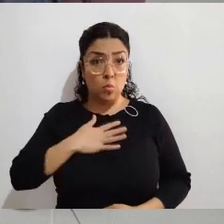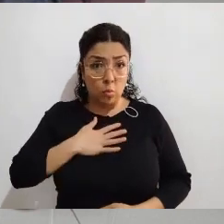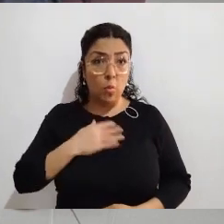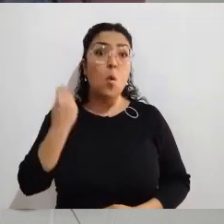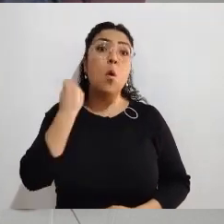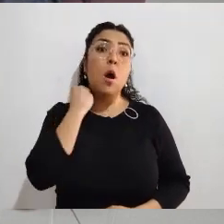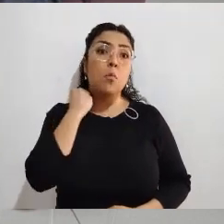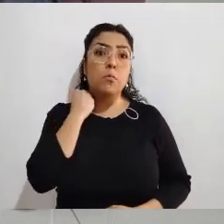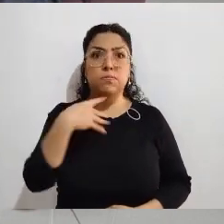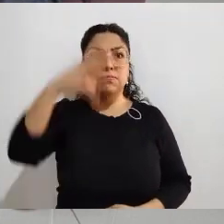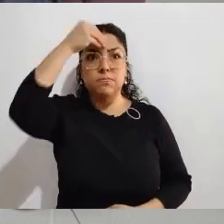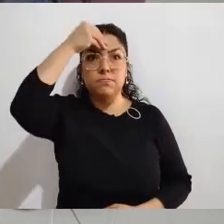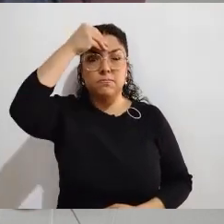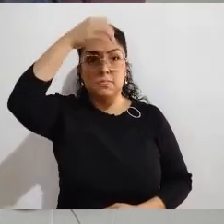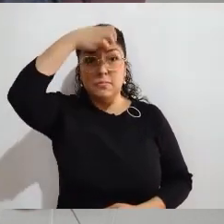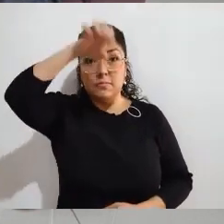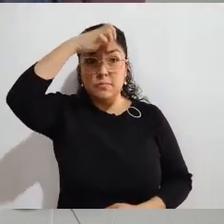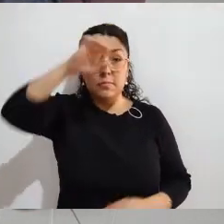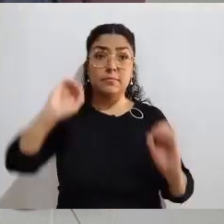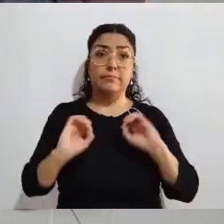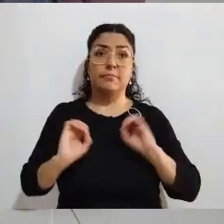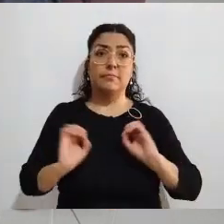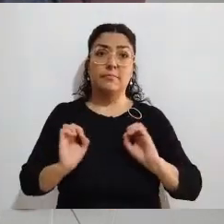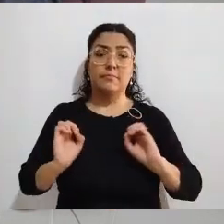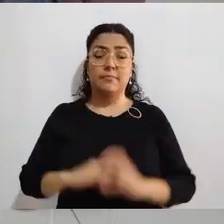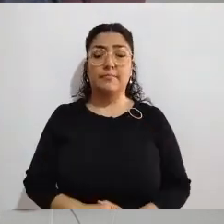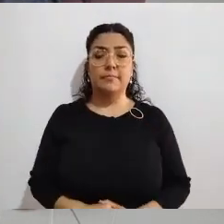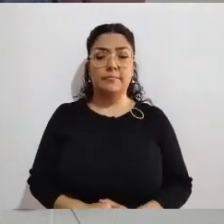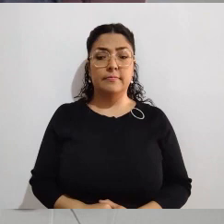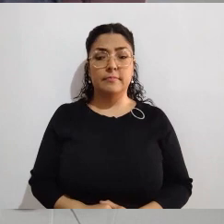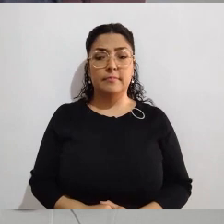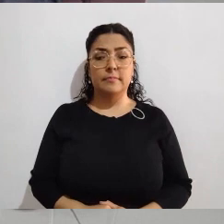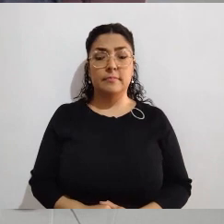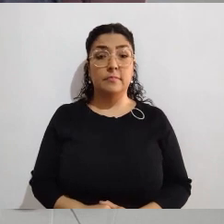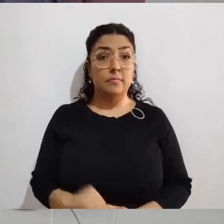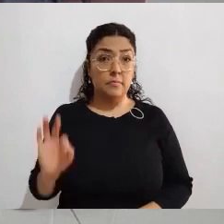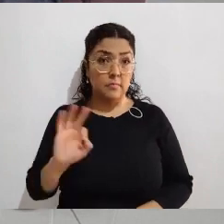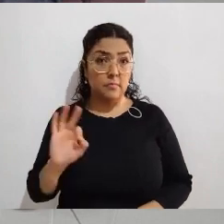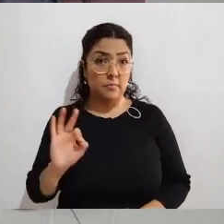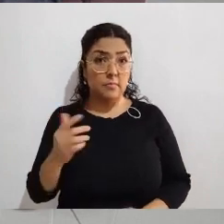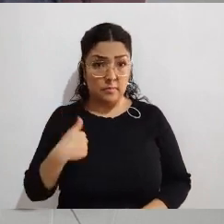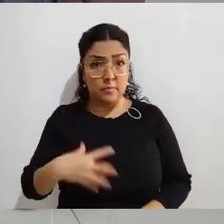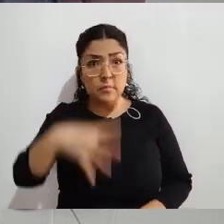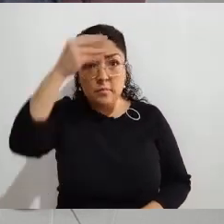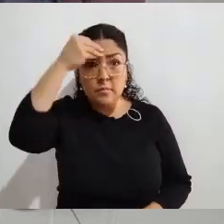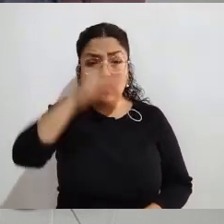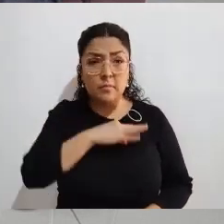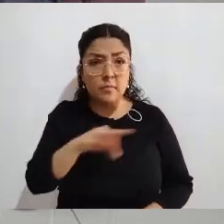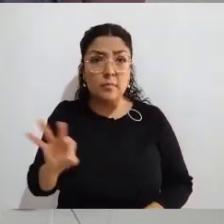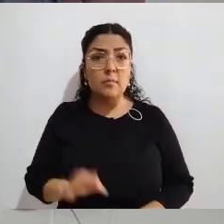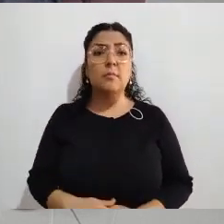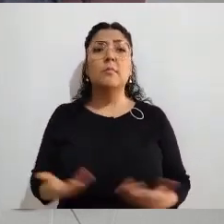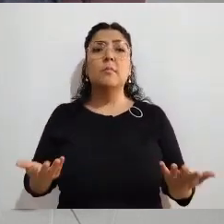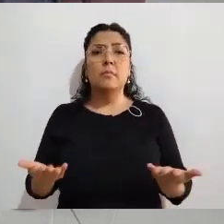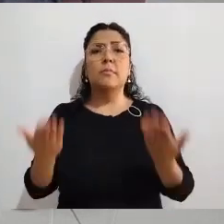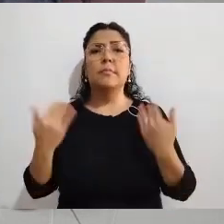incluyéndome yo, que no tengo o no soy experto en materia electoral, pero me gustaría conocer, quisiera saber un poquito más de cómo se